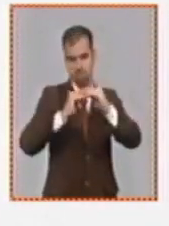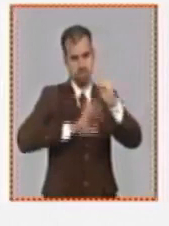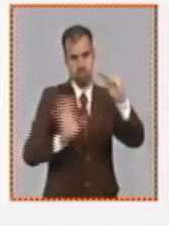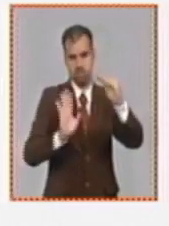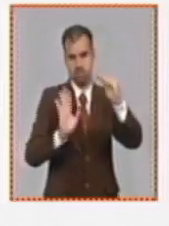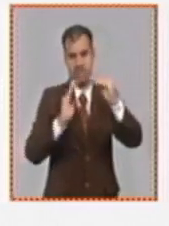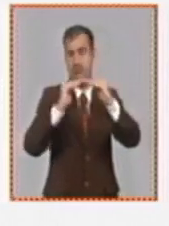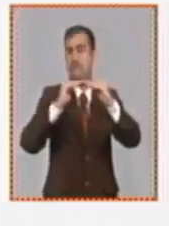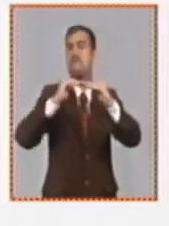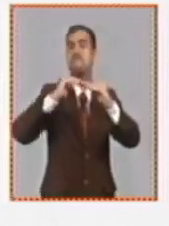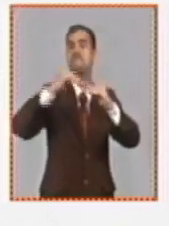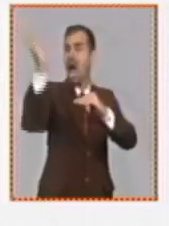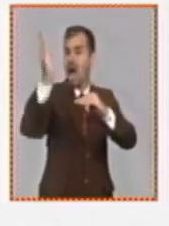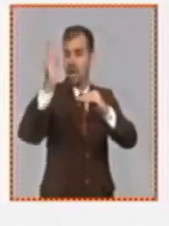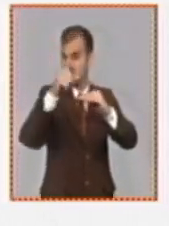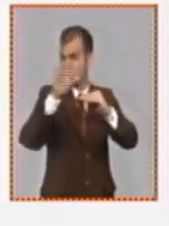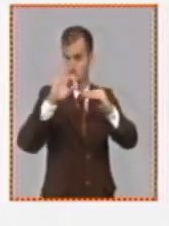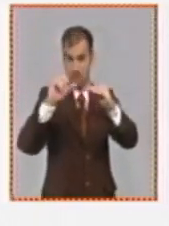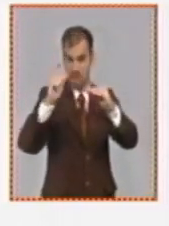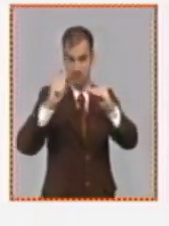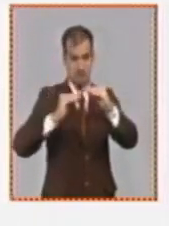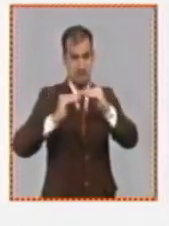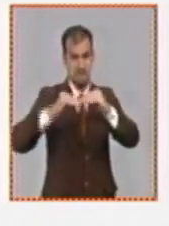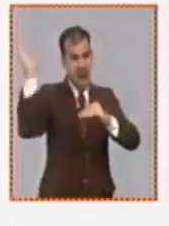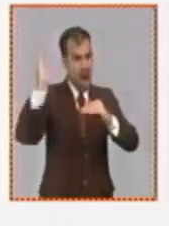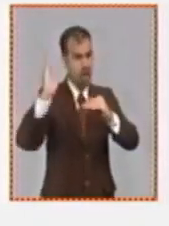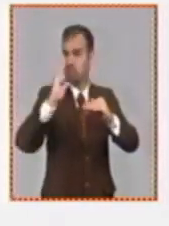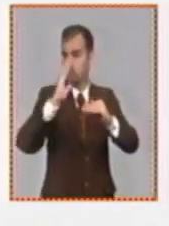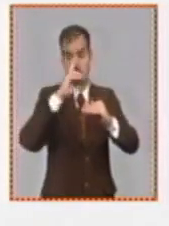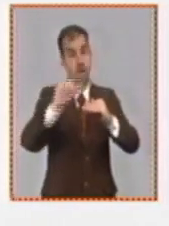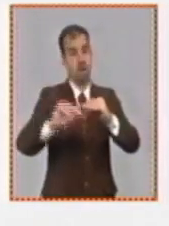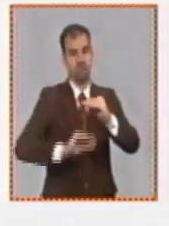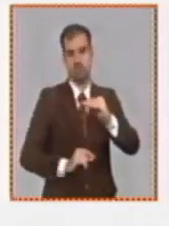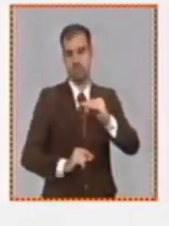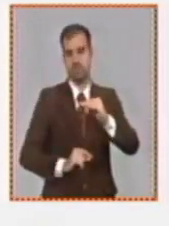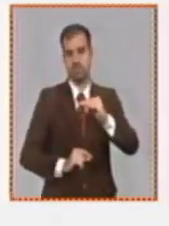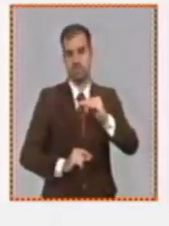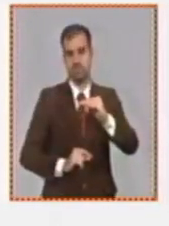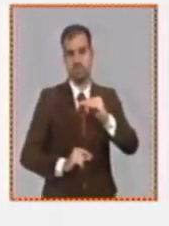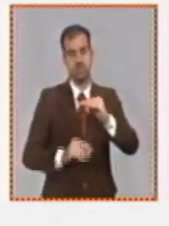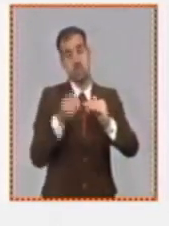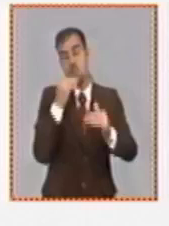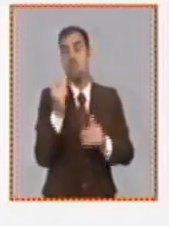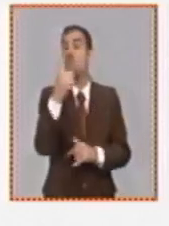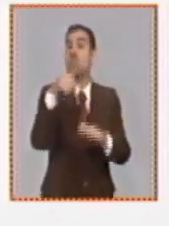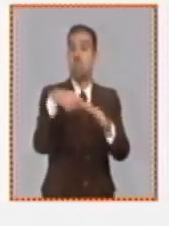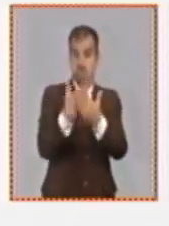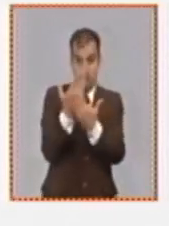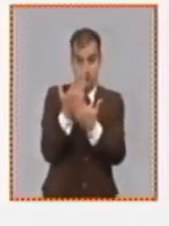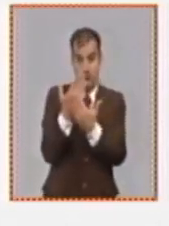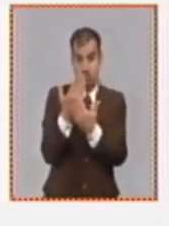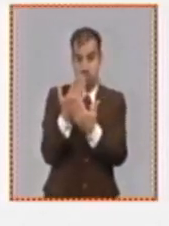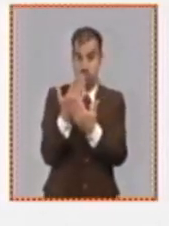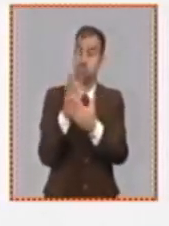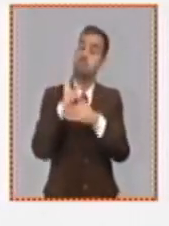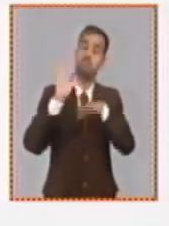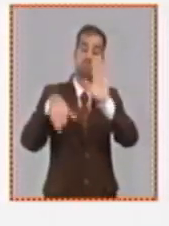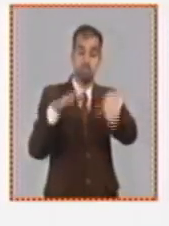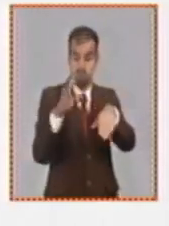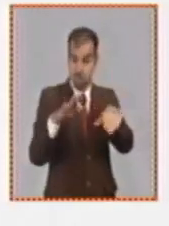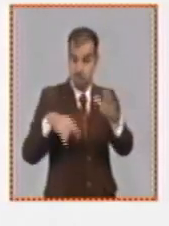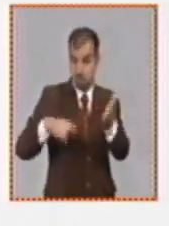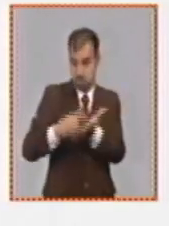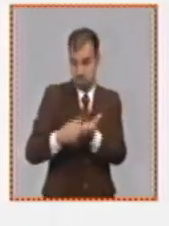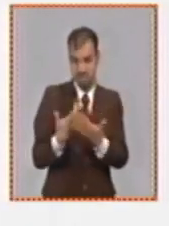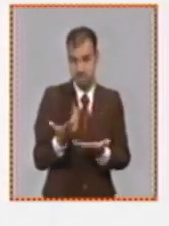como promedio mensual que quiere decir esto muy rápido que a lo mejor un table de un día nos puede costar según los